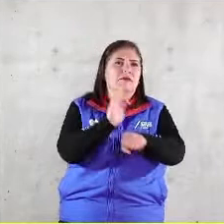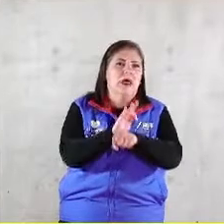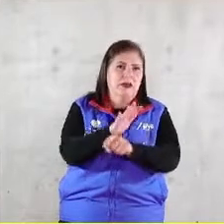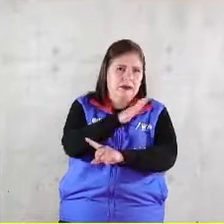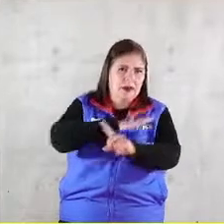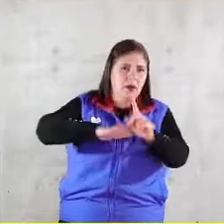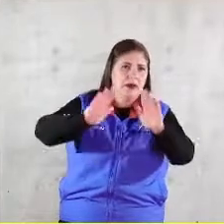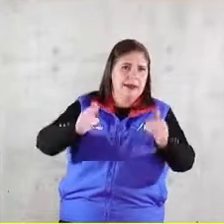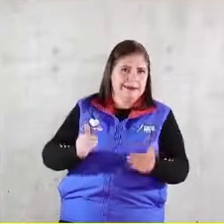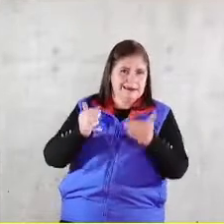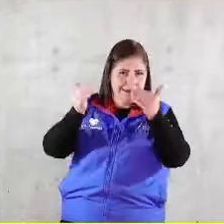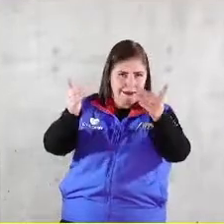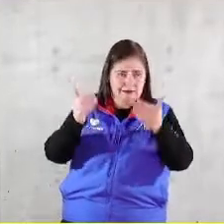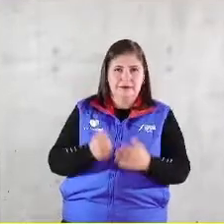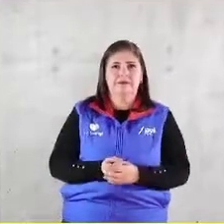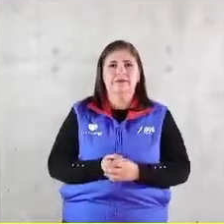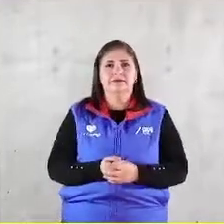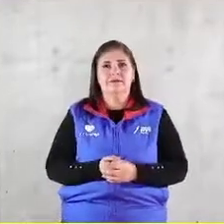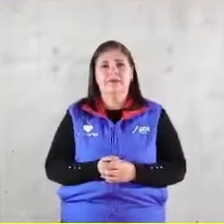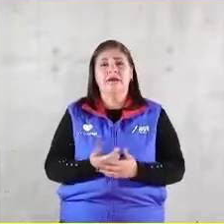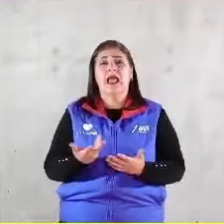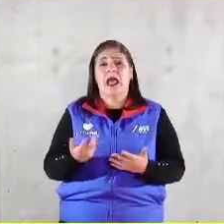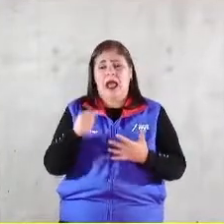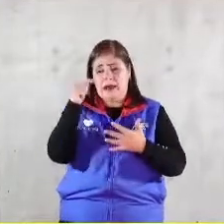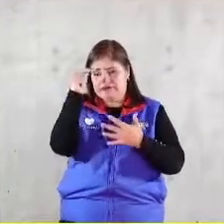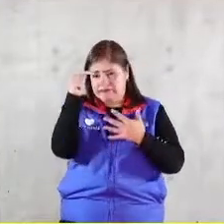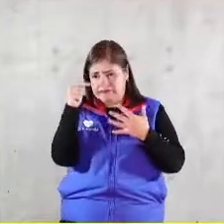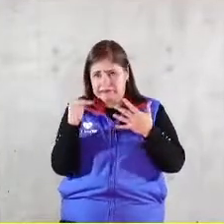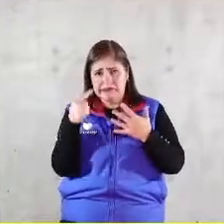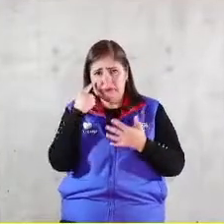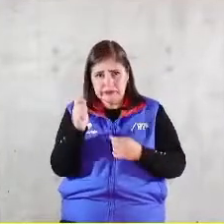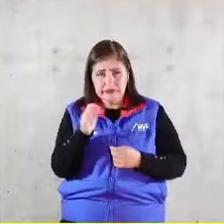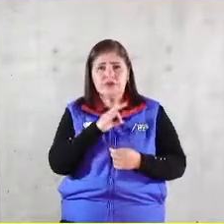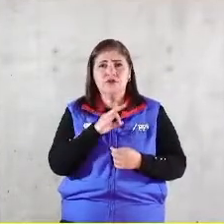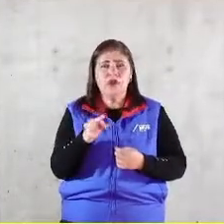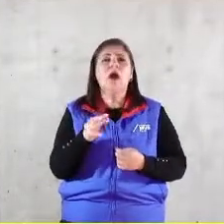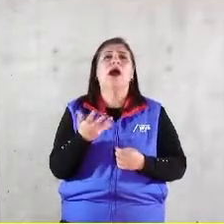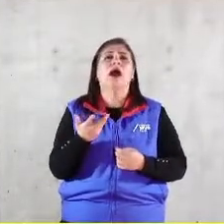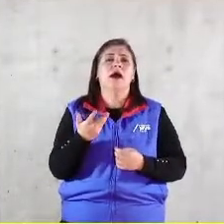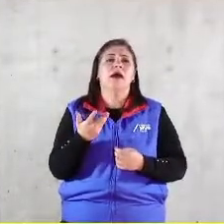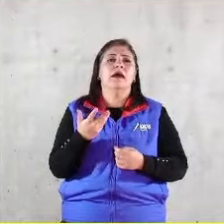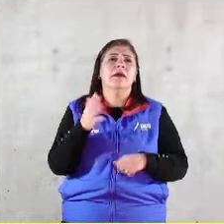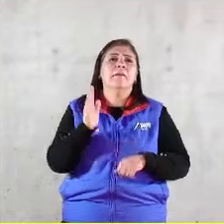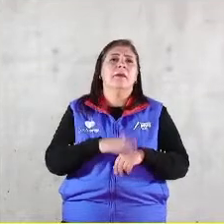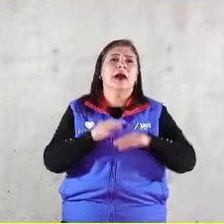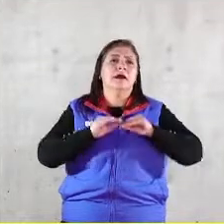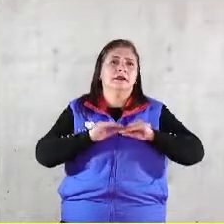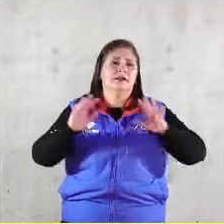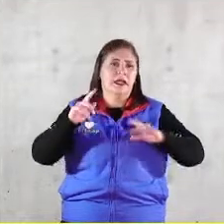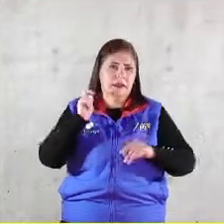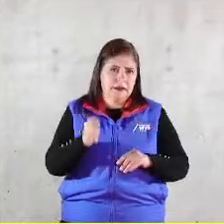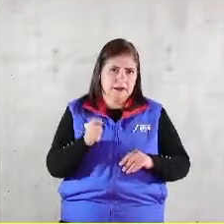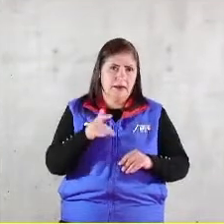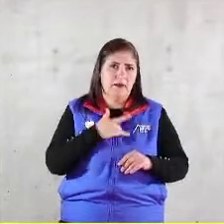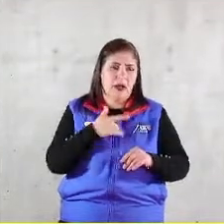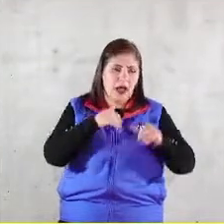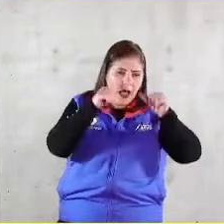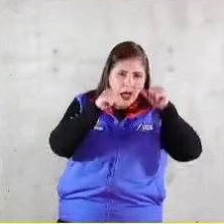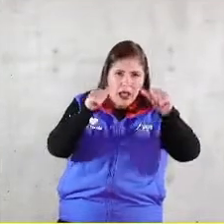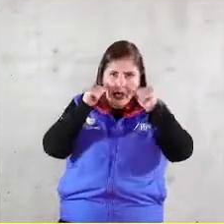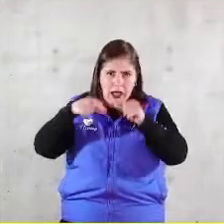entonces esto esto se aterriza en la forma concreta de atender a cada uno de los stakeholders